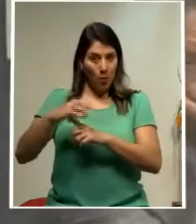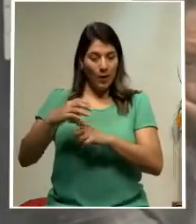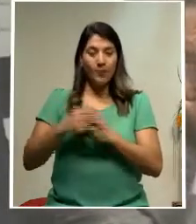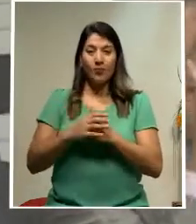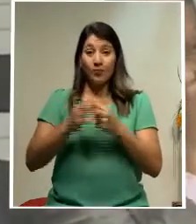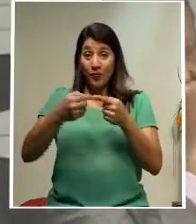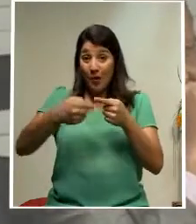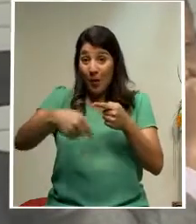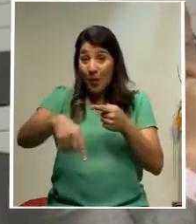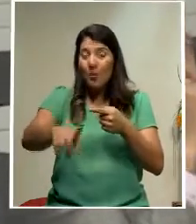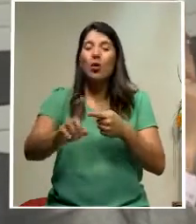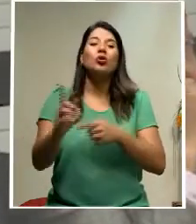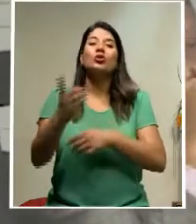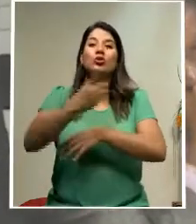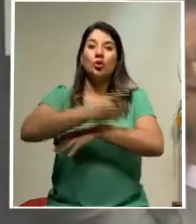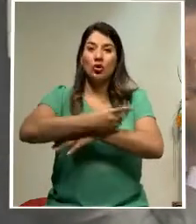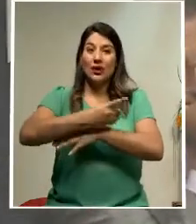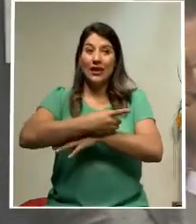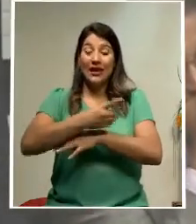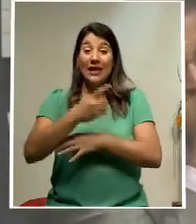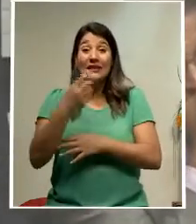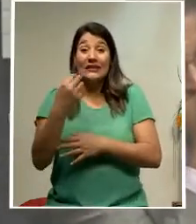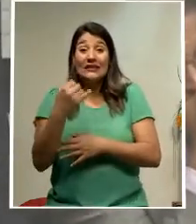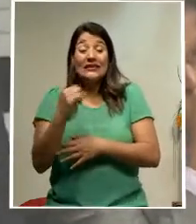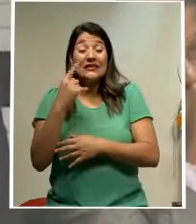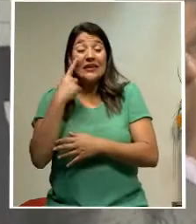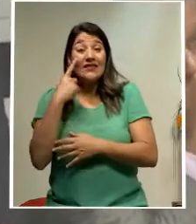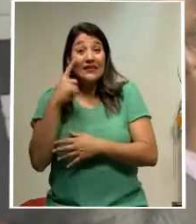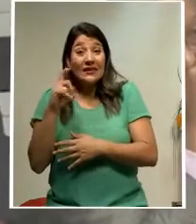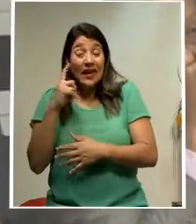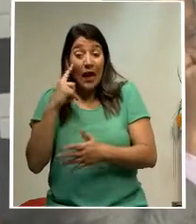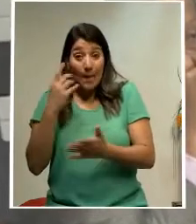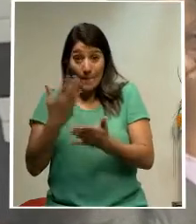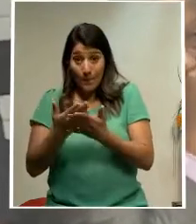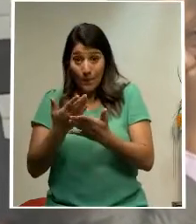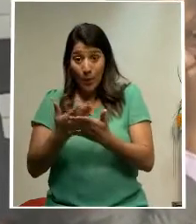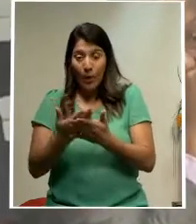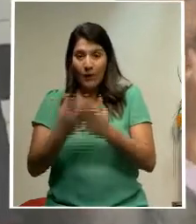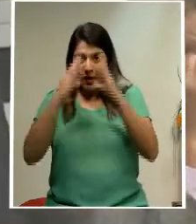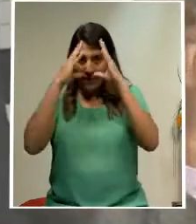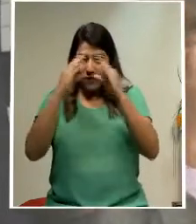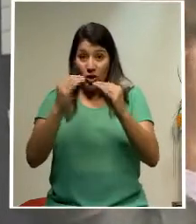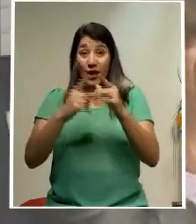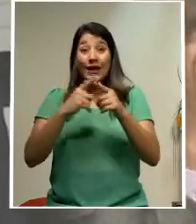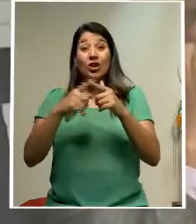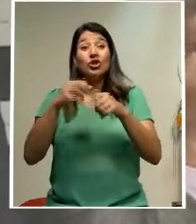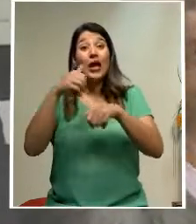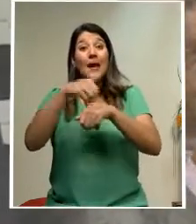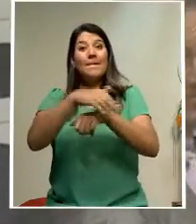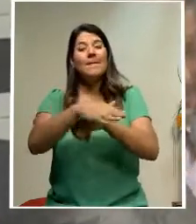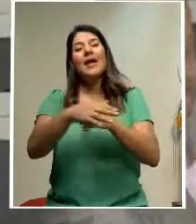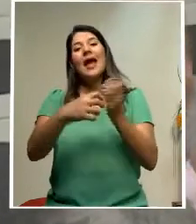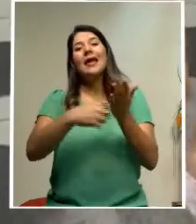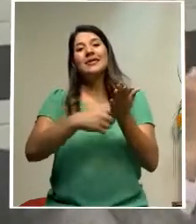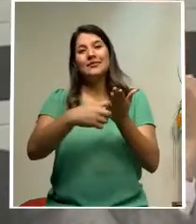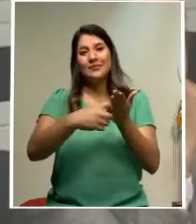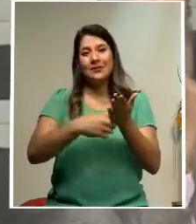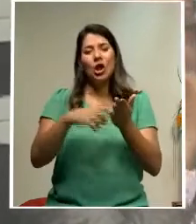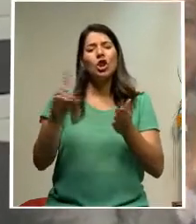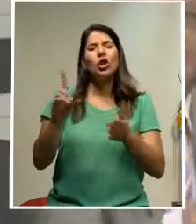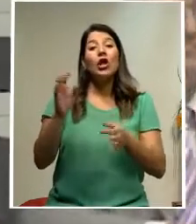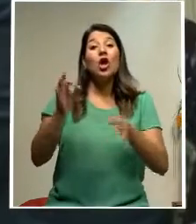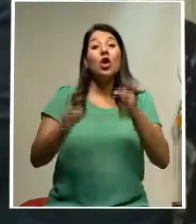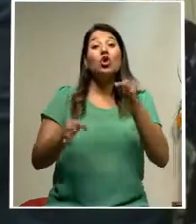próximos días, ante la validación de la Fiscalía correspondiente, enviarán el expediente al Juzgado Penal de Hacienda